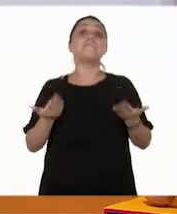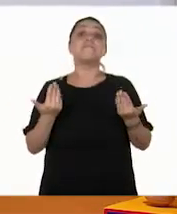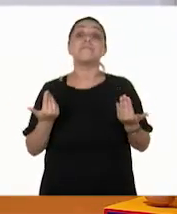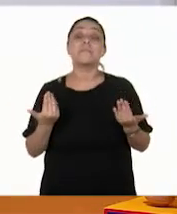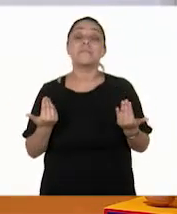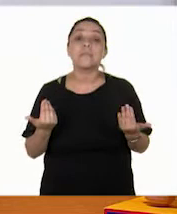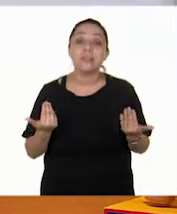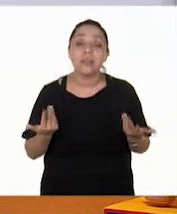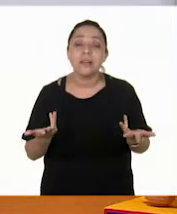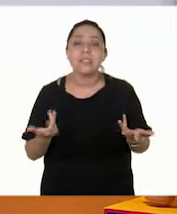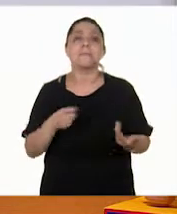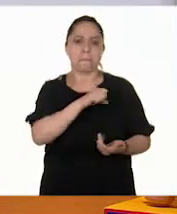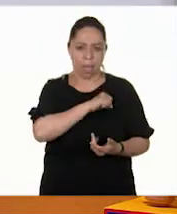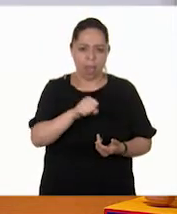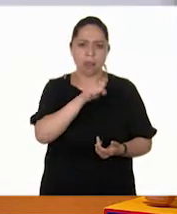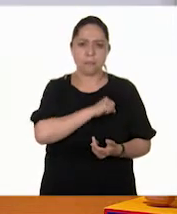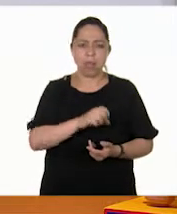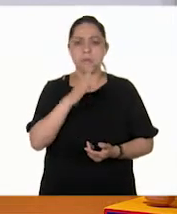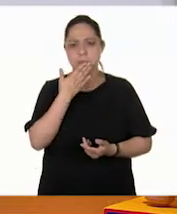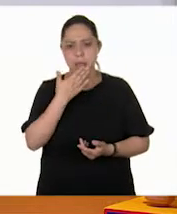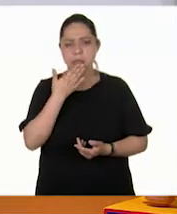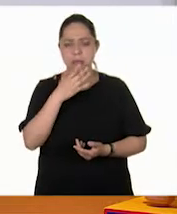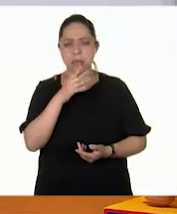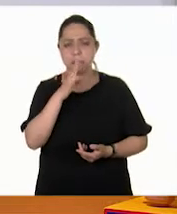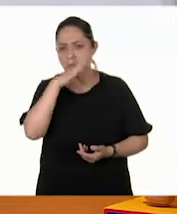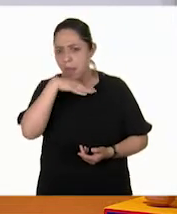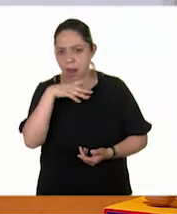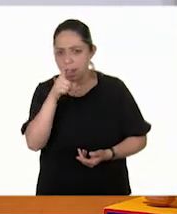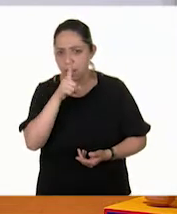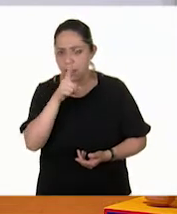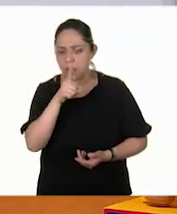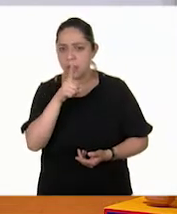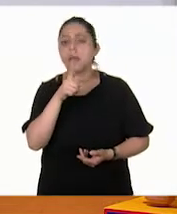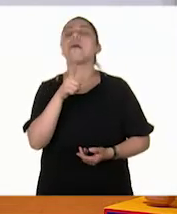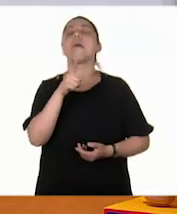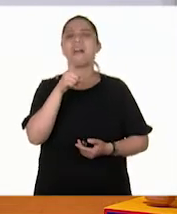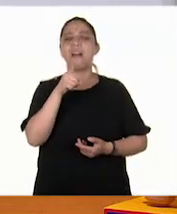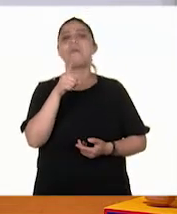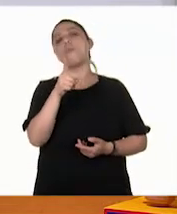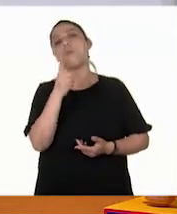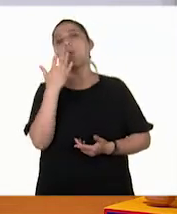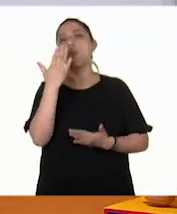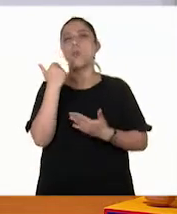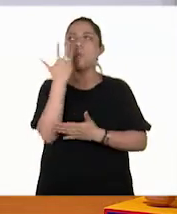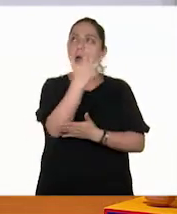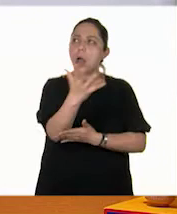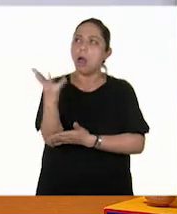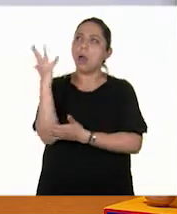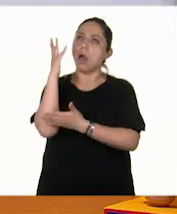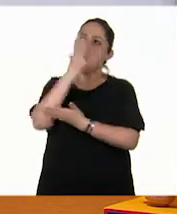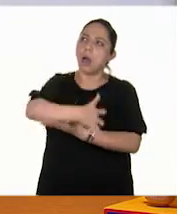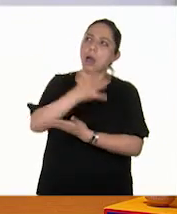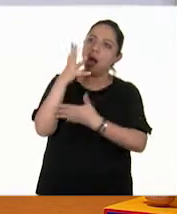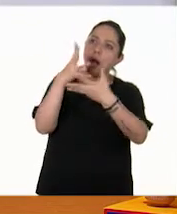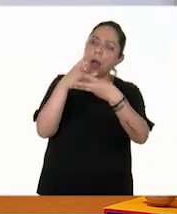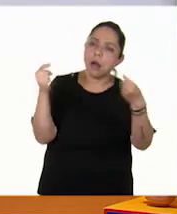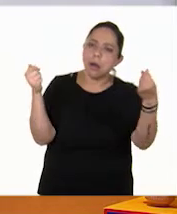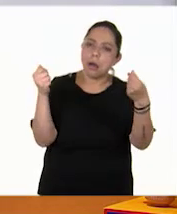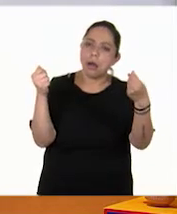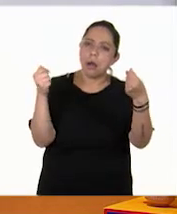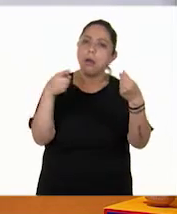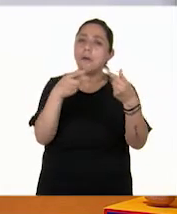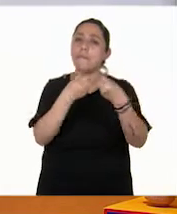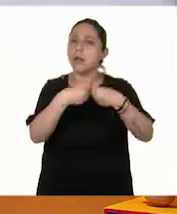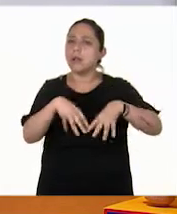Ajá. Es malo. Sí. Pero, ¿por qué? Claro, porque ya no hay árboles. Pero, claro,